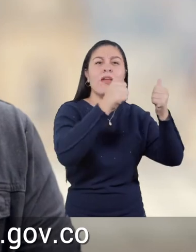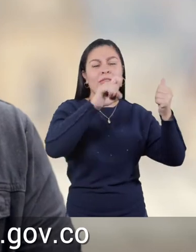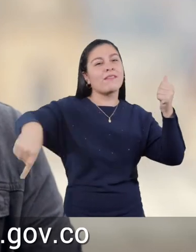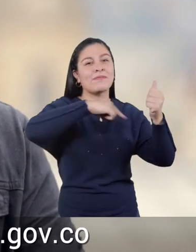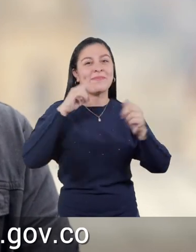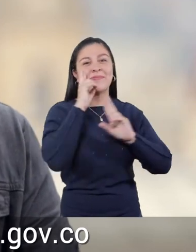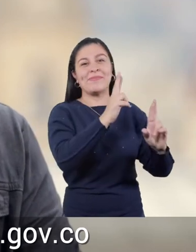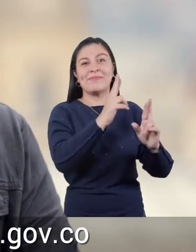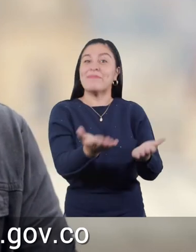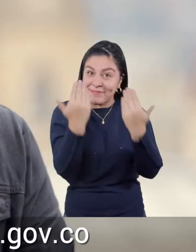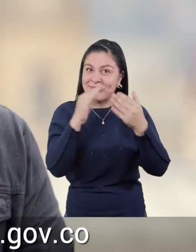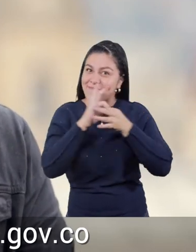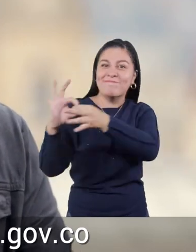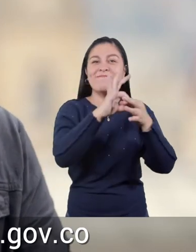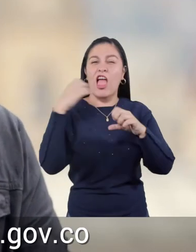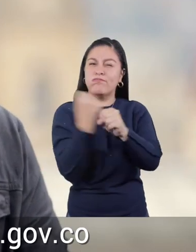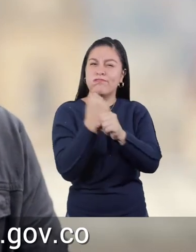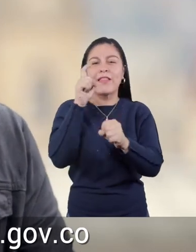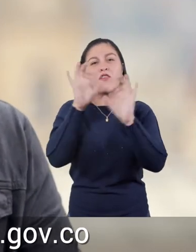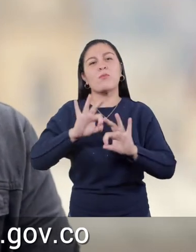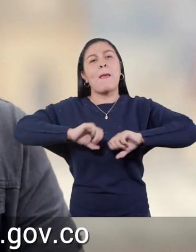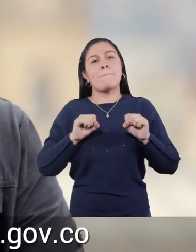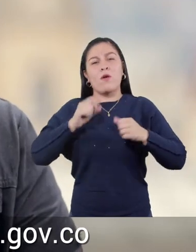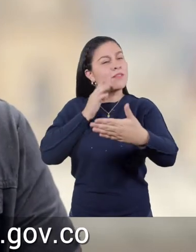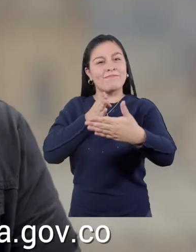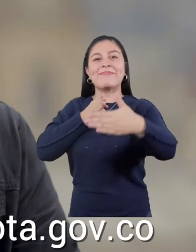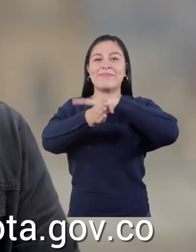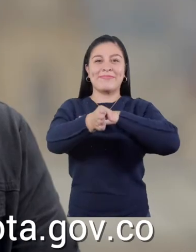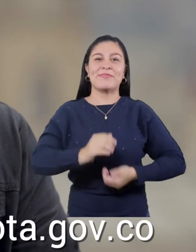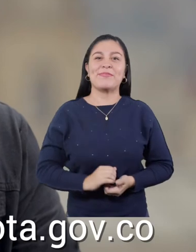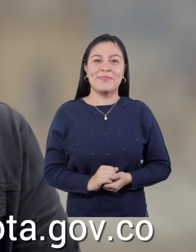.participacionbogota.gov.com